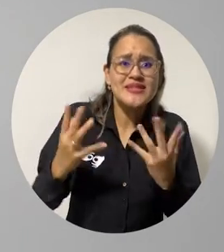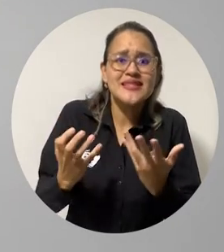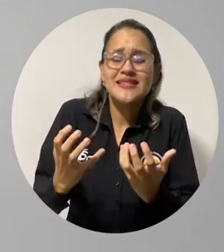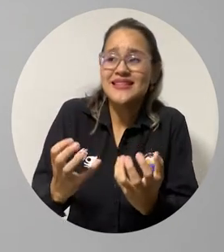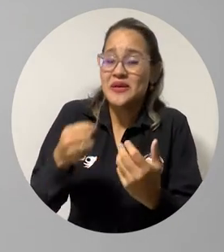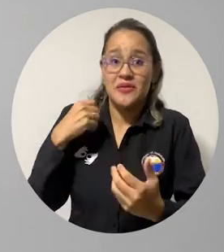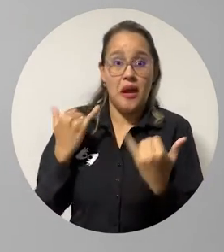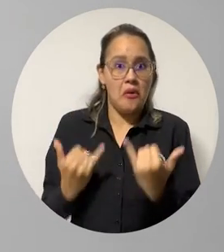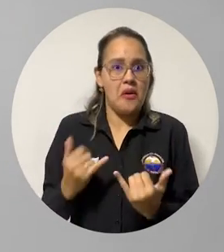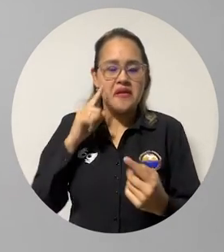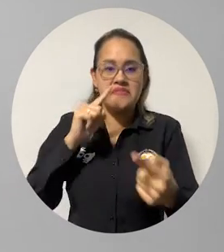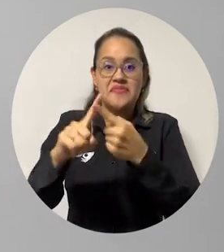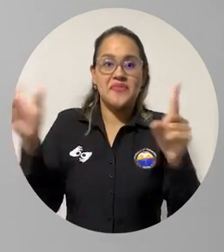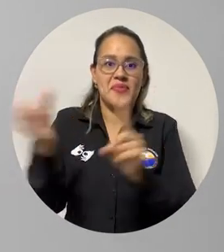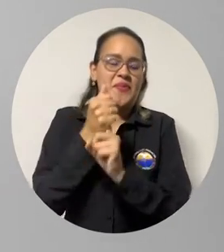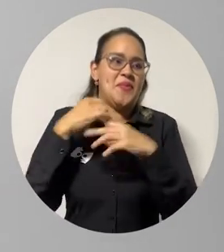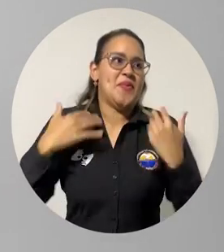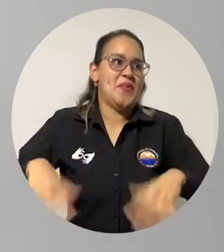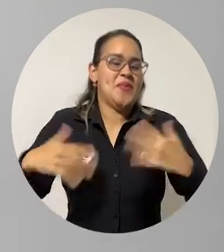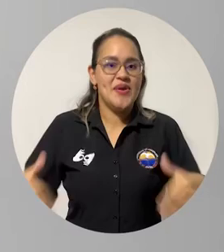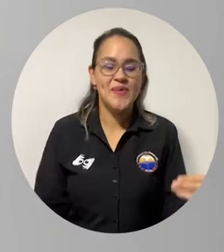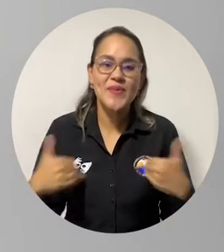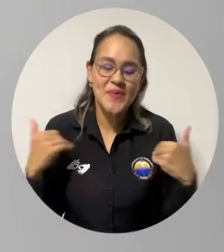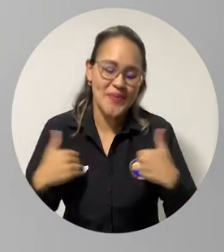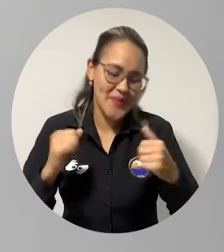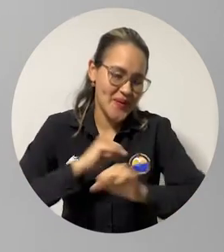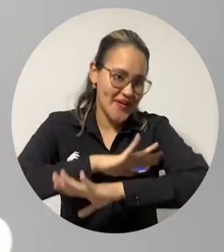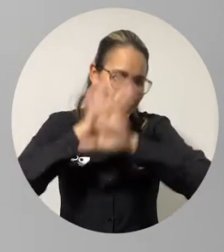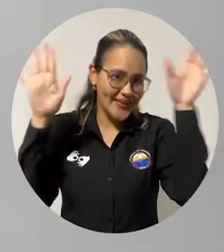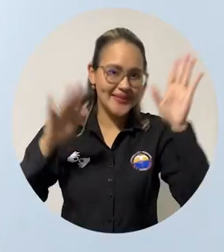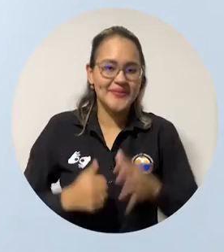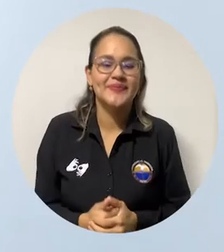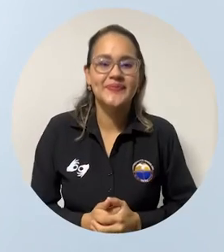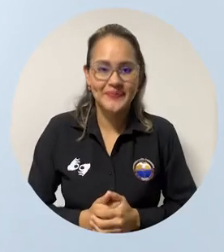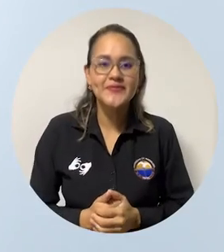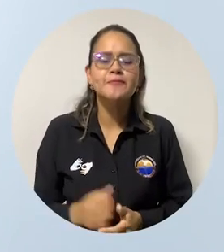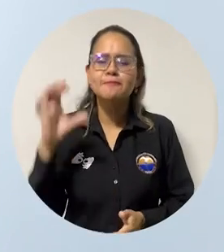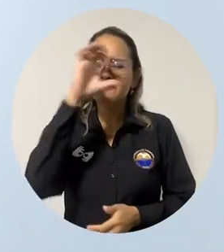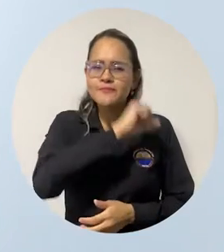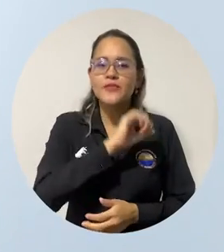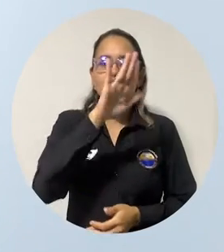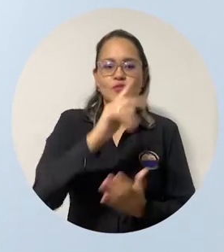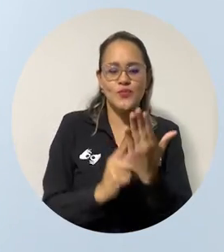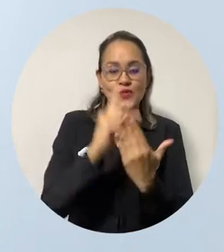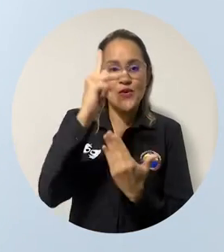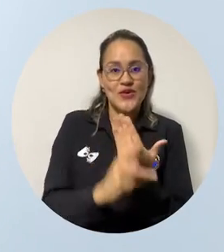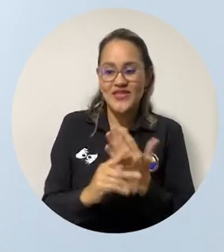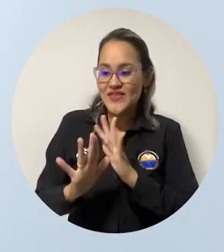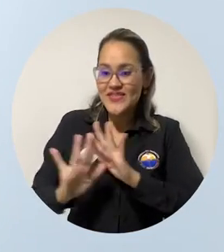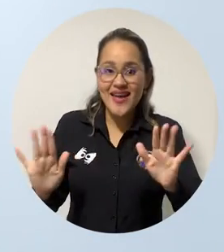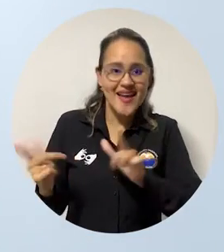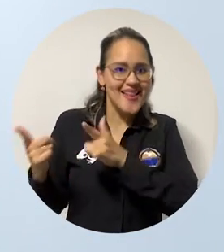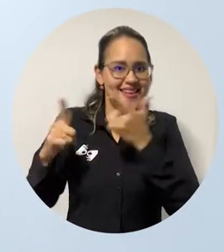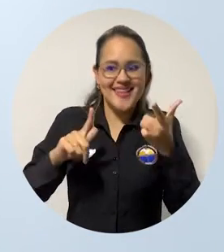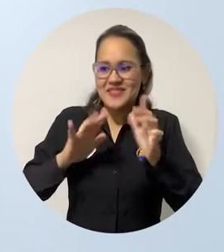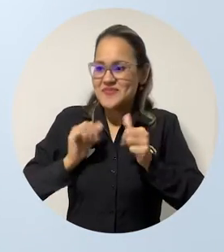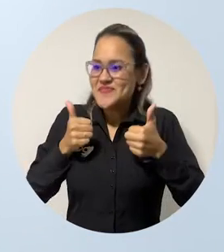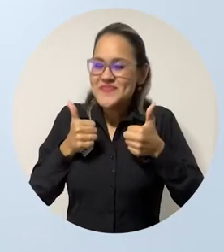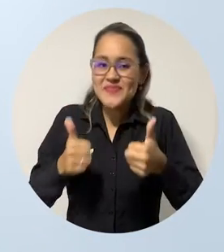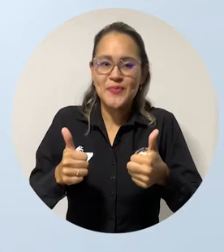como plasmado y real en estos momentos nos tiene muy contentos. Este tipo de proyectos concluidos